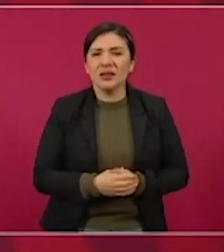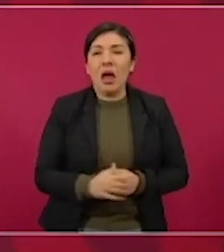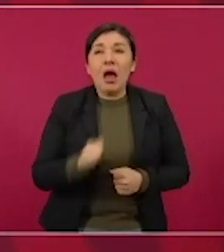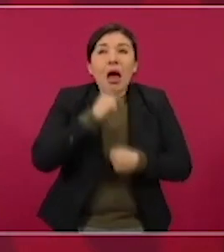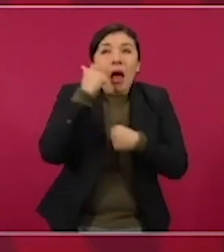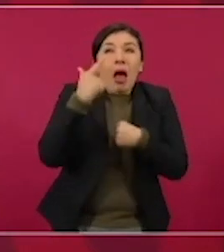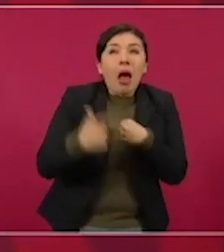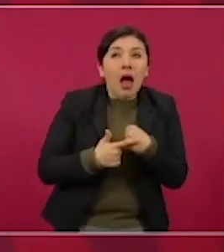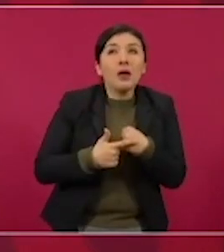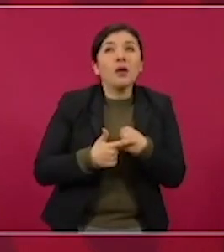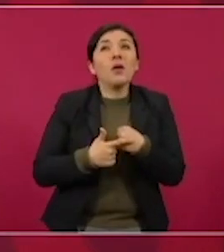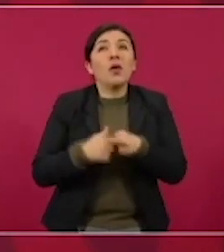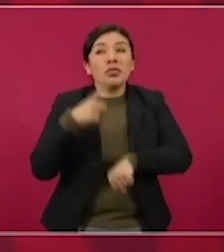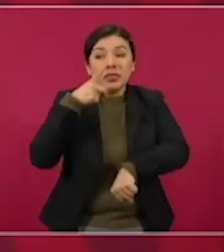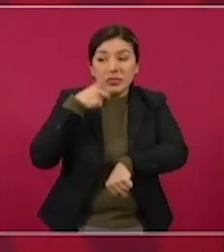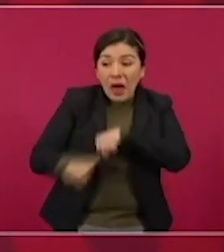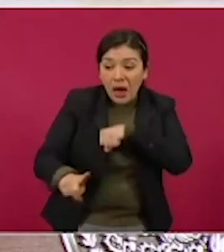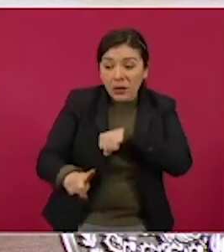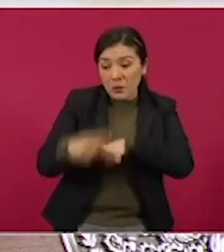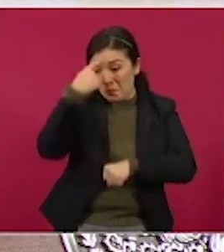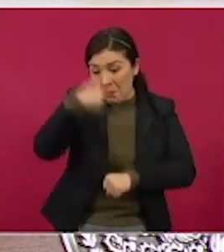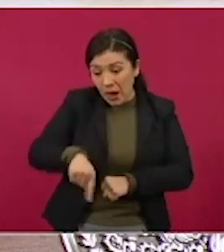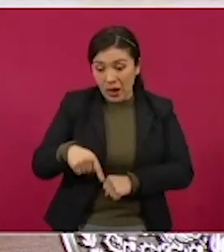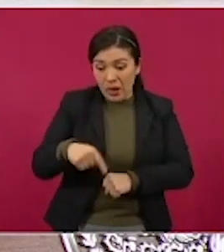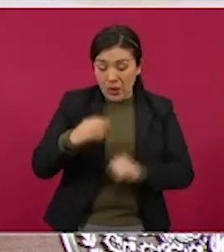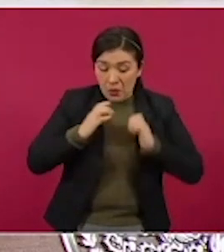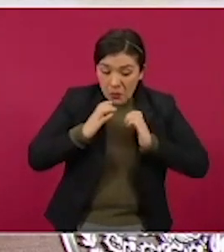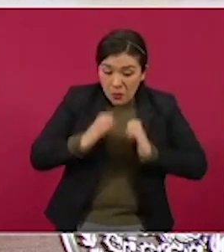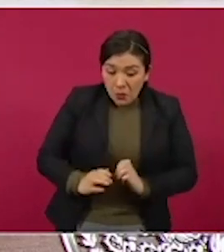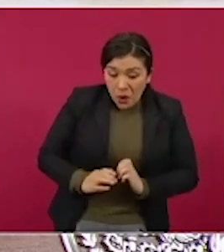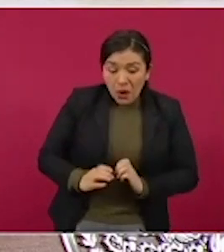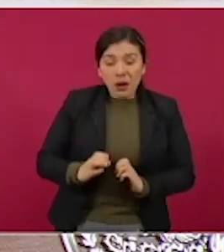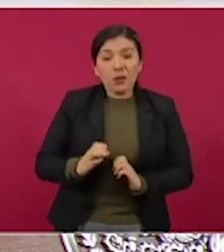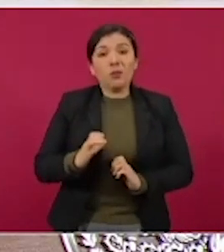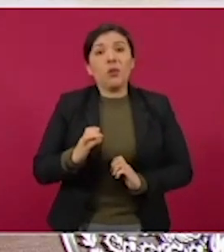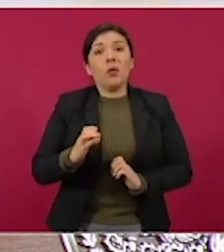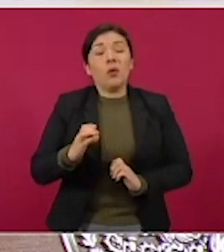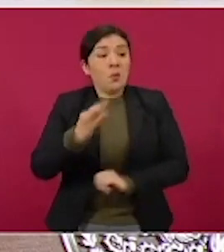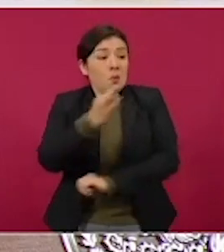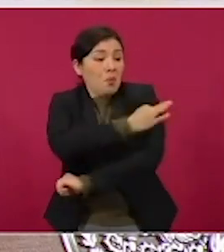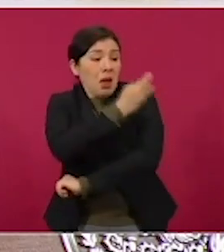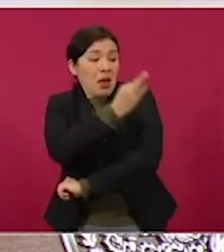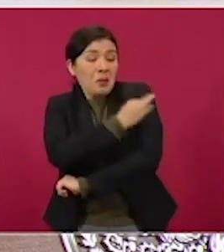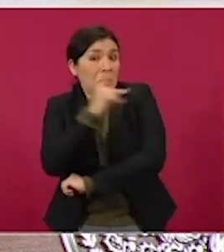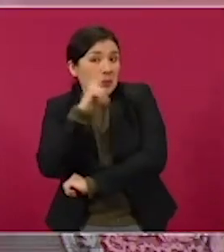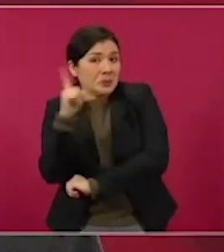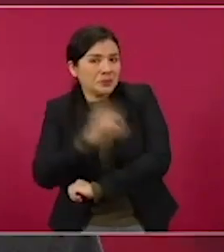daños con la vacuna,